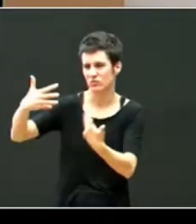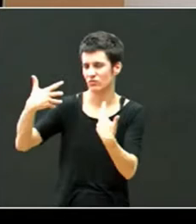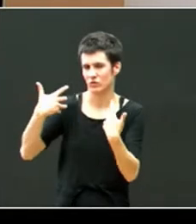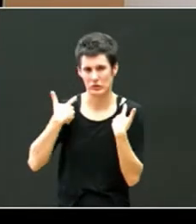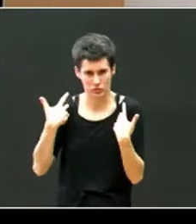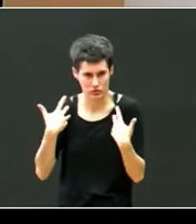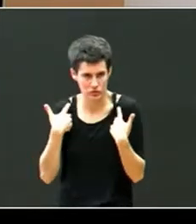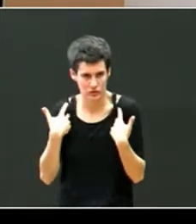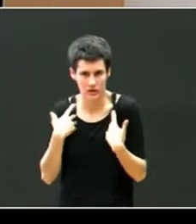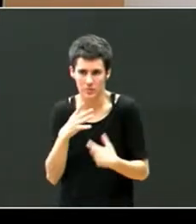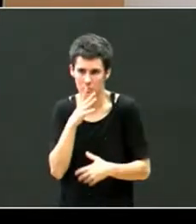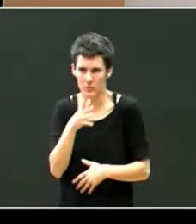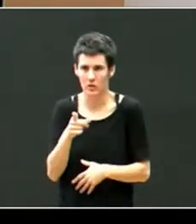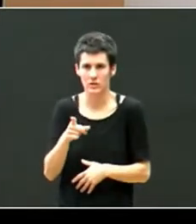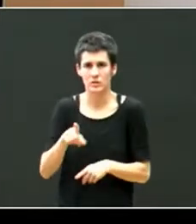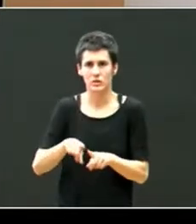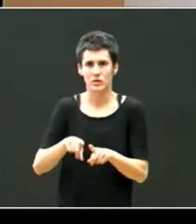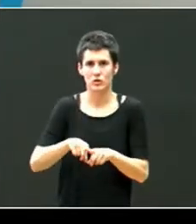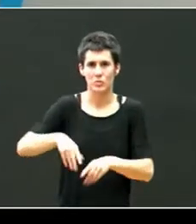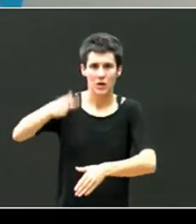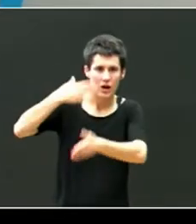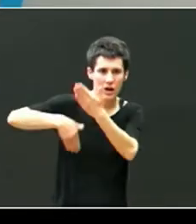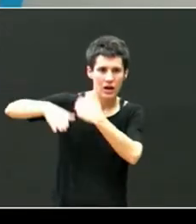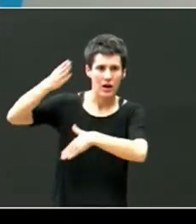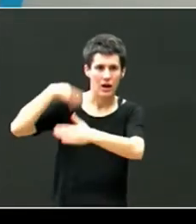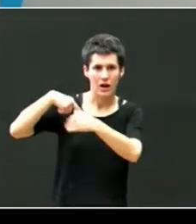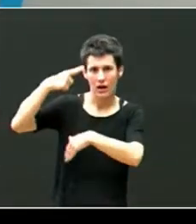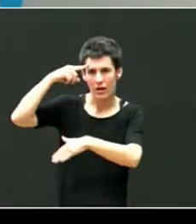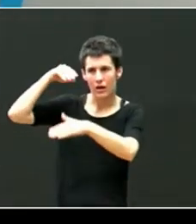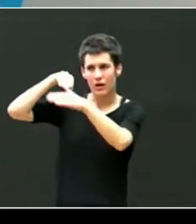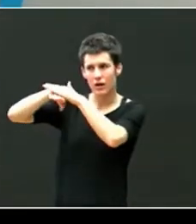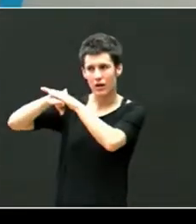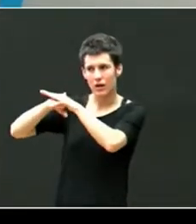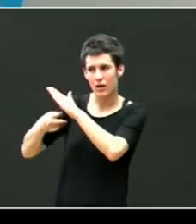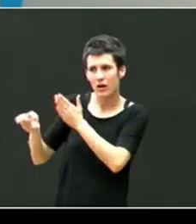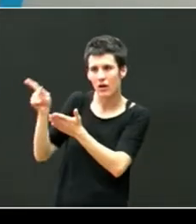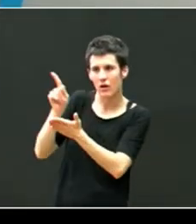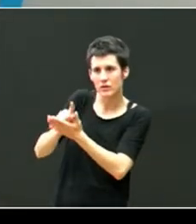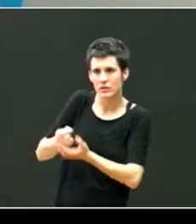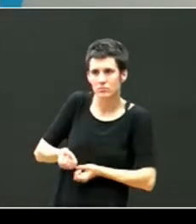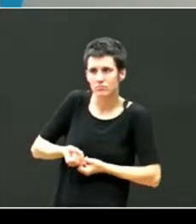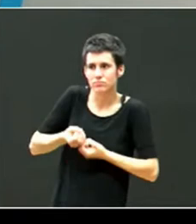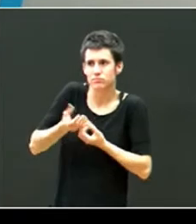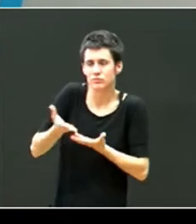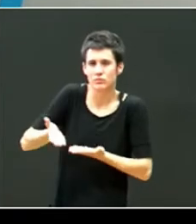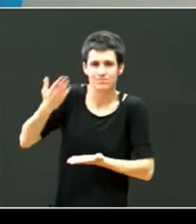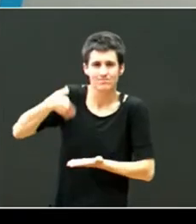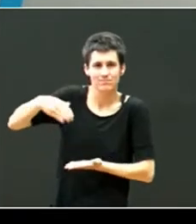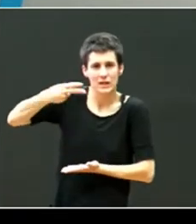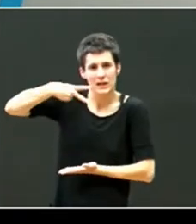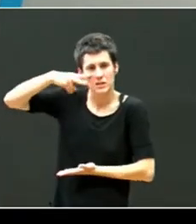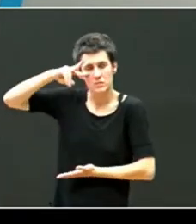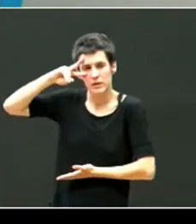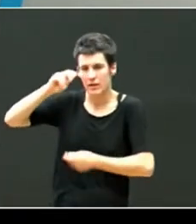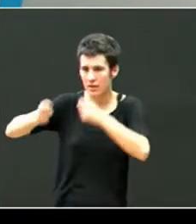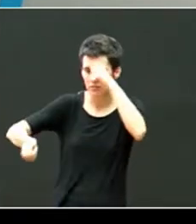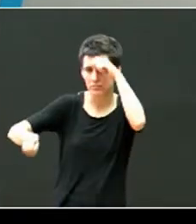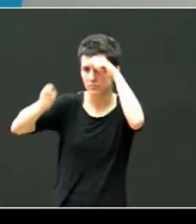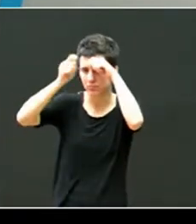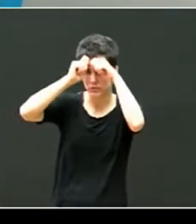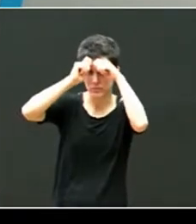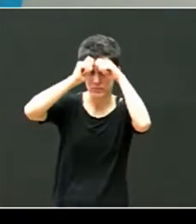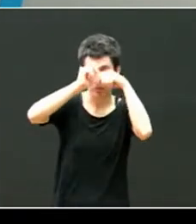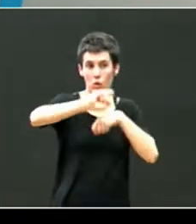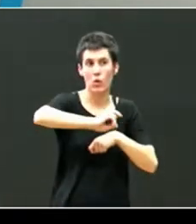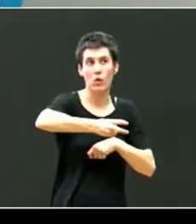porque están representando y reproduciendo recuerdos en esa relación de experiencias que tuvieron anteriormente con otros cuidadores y eso